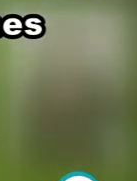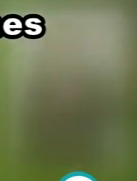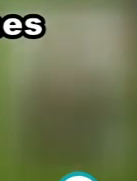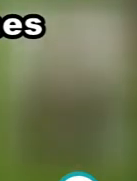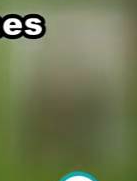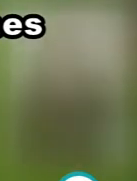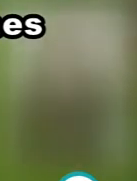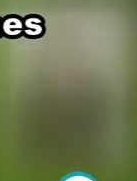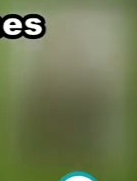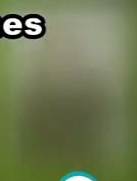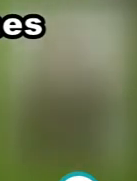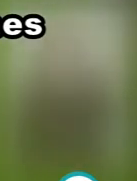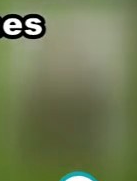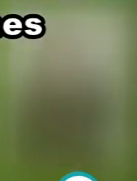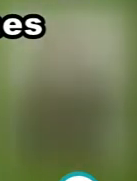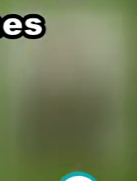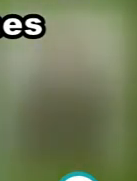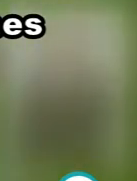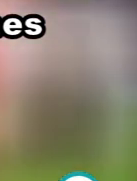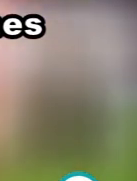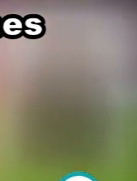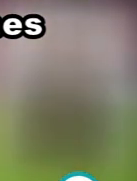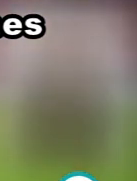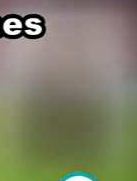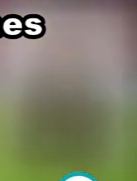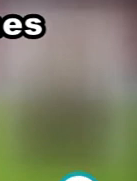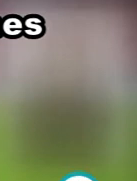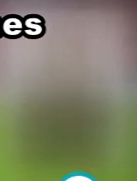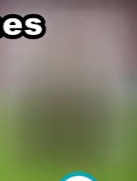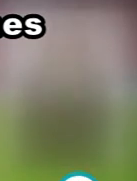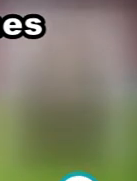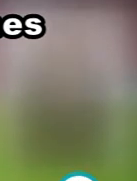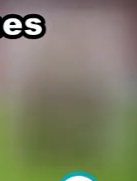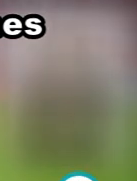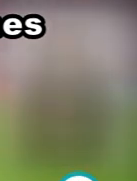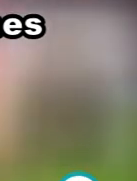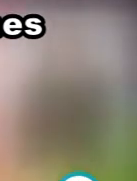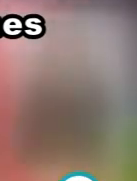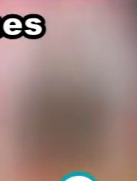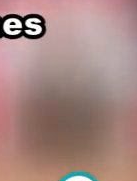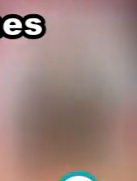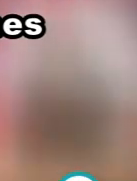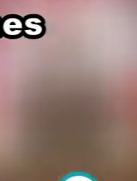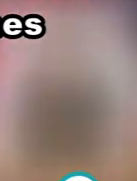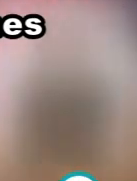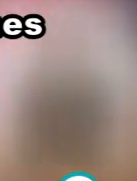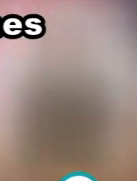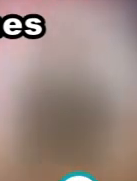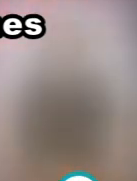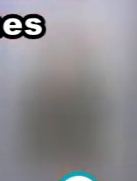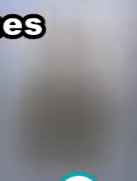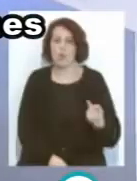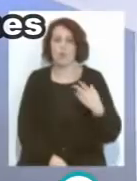Ferreira marca el tanto. Con lo cual, esos refuerzos de verano los vemos justamente. El uruguayo